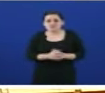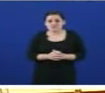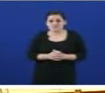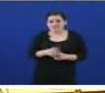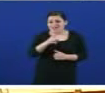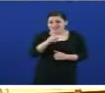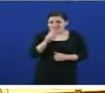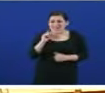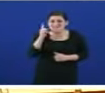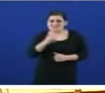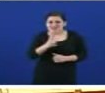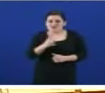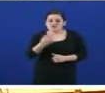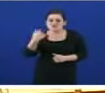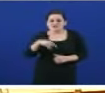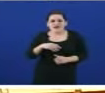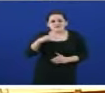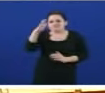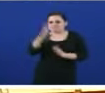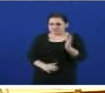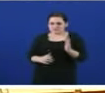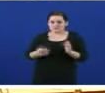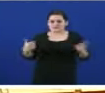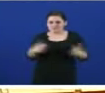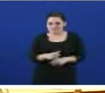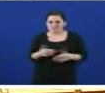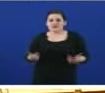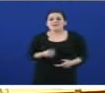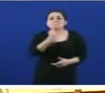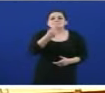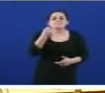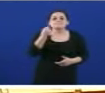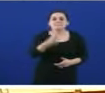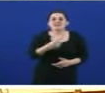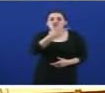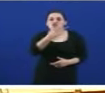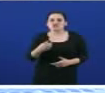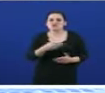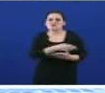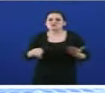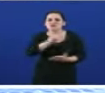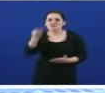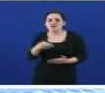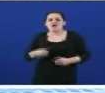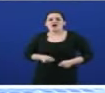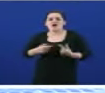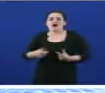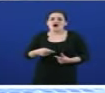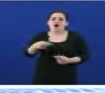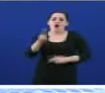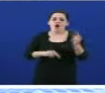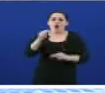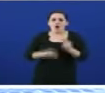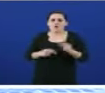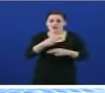caiu a menos da metade. No ano 2008 licitaronse 1.200 millóns de euros en obra pública. No seu primeiro ano de